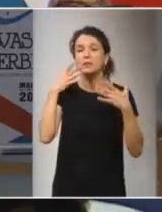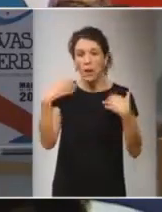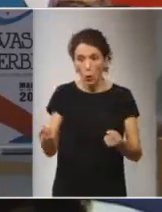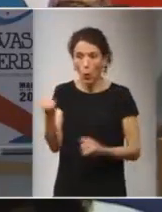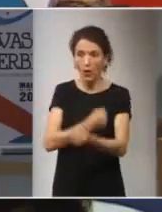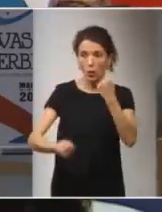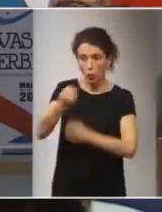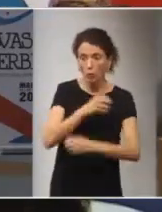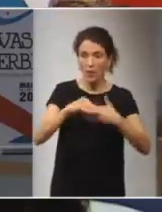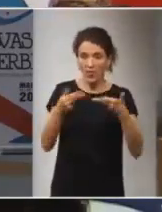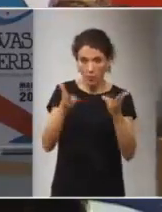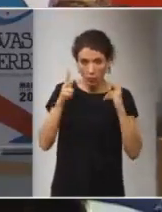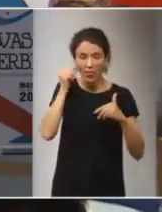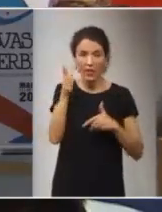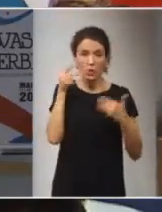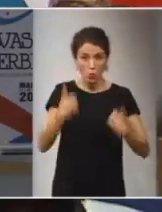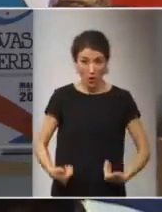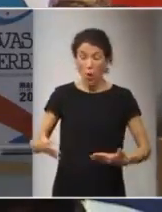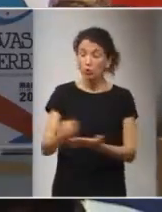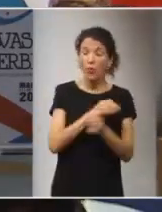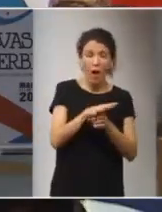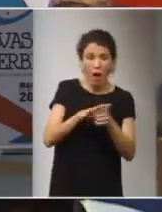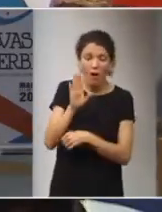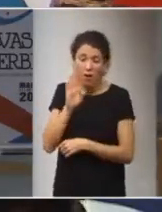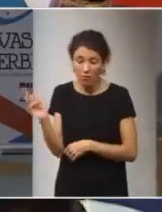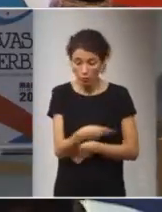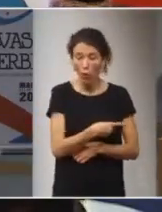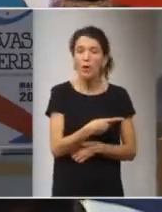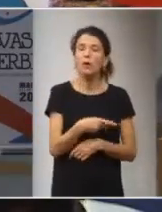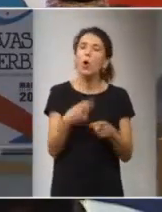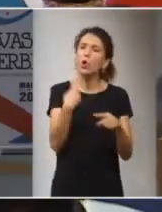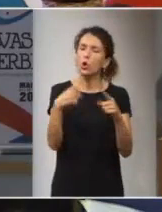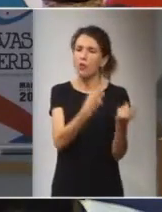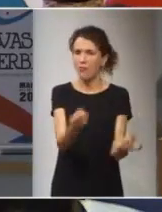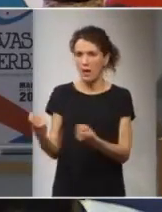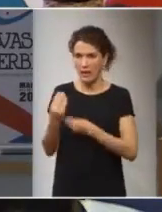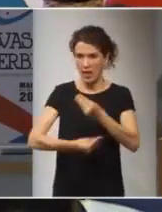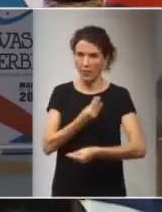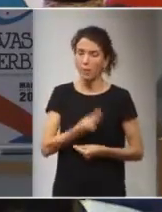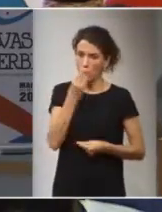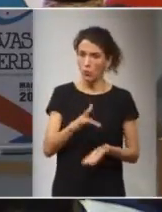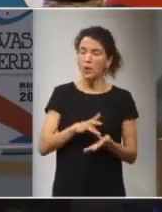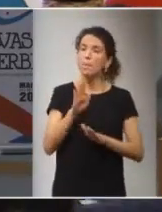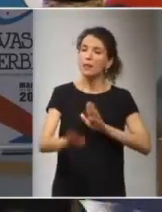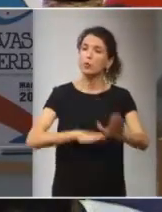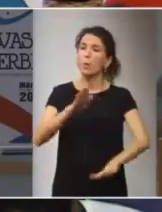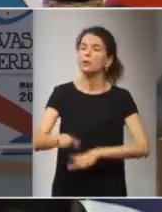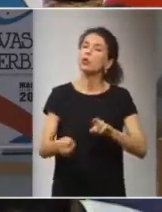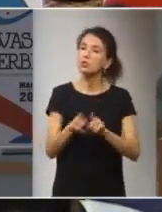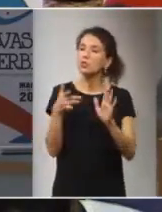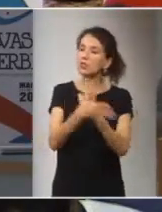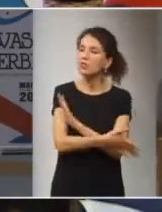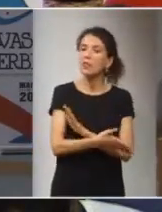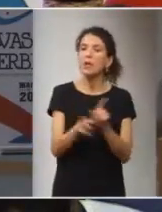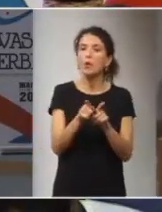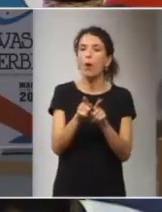economía de democracia de derechos humanos todas esas áreas hay muchas cosas por hacer ahí y está muy bien que haya pasos que son indicativos